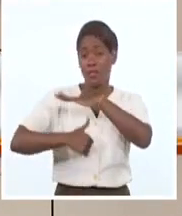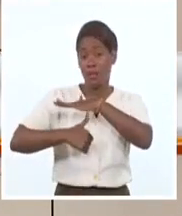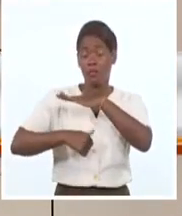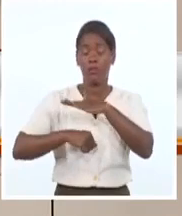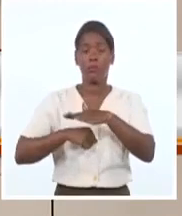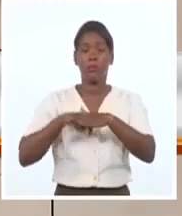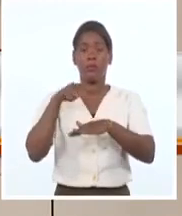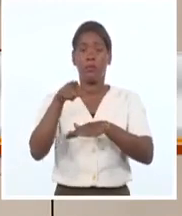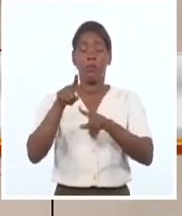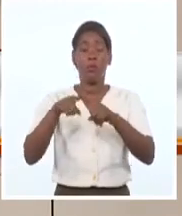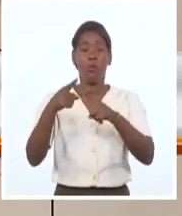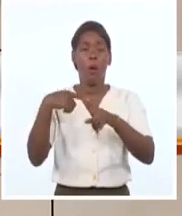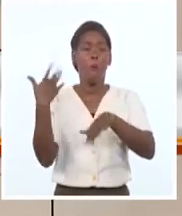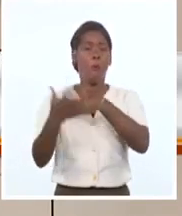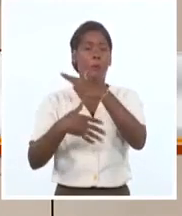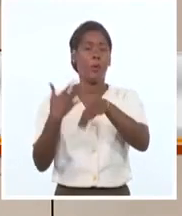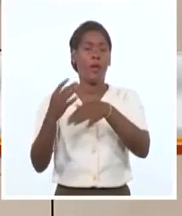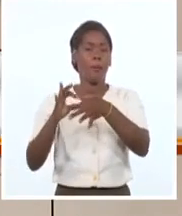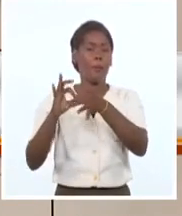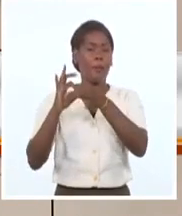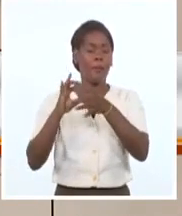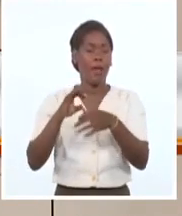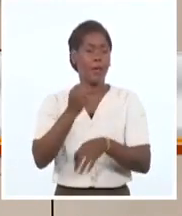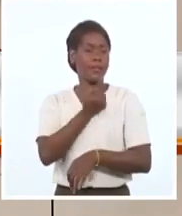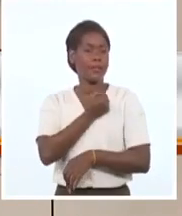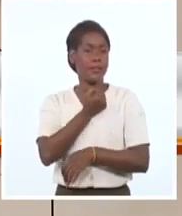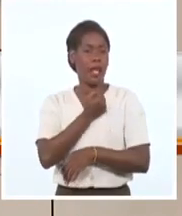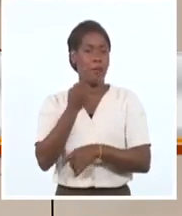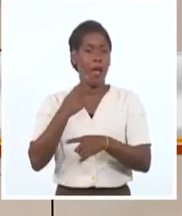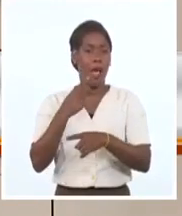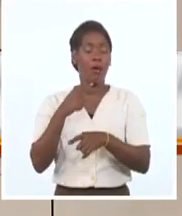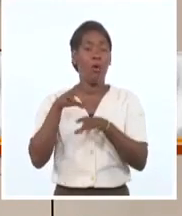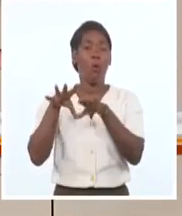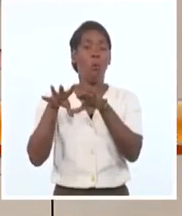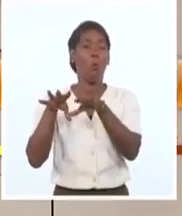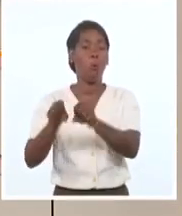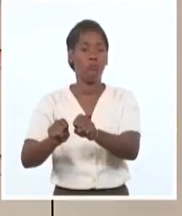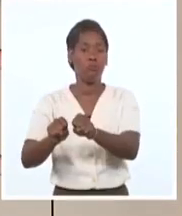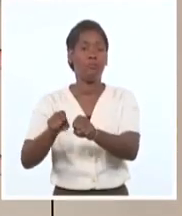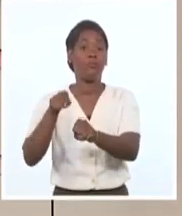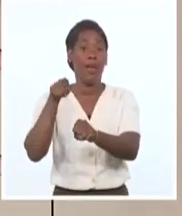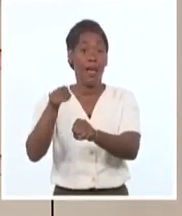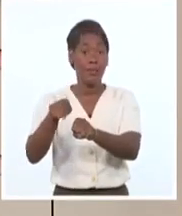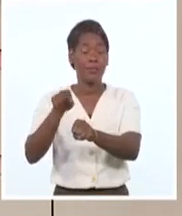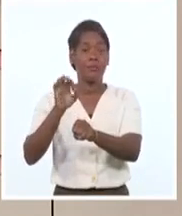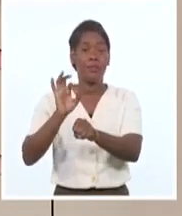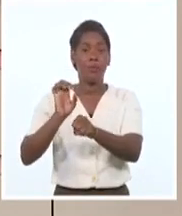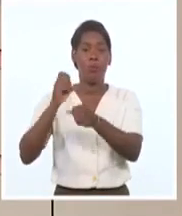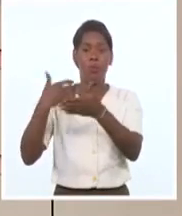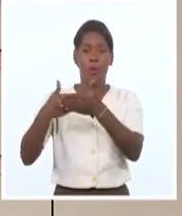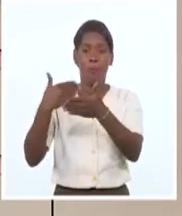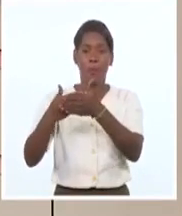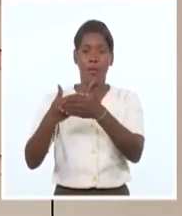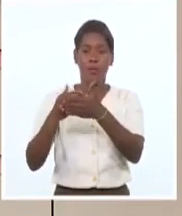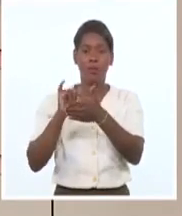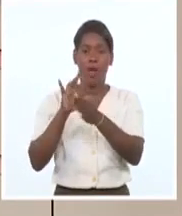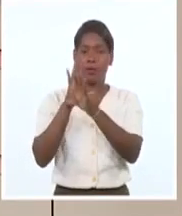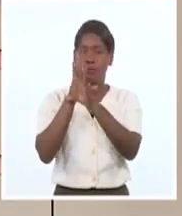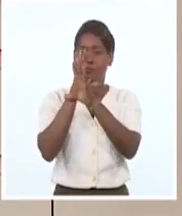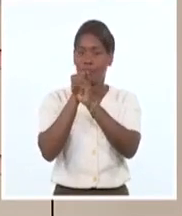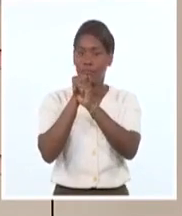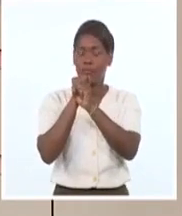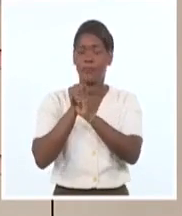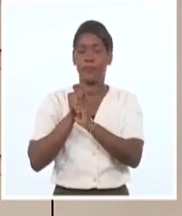implicación en una trama de corrupción que ha sido descubierto en los llamados papeles de Pandora. Y es que las revelaciones han